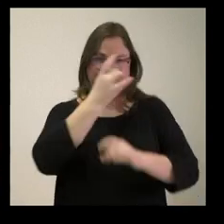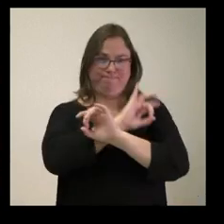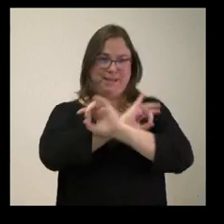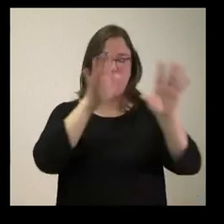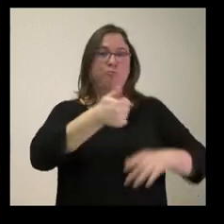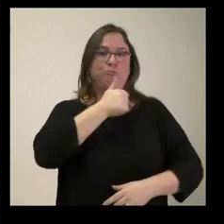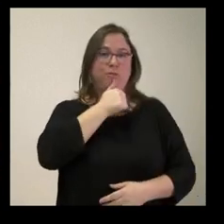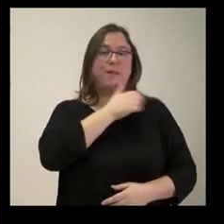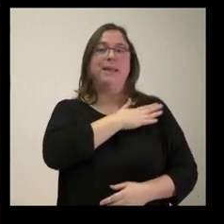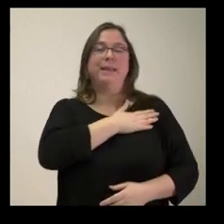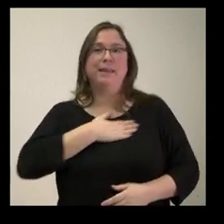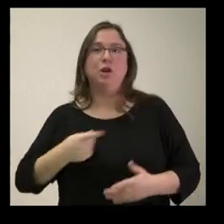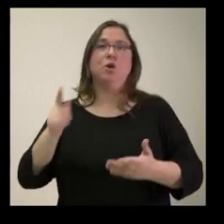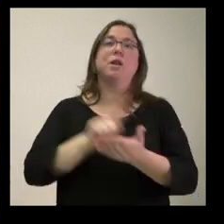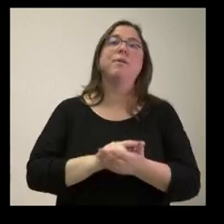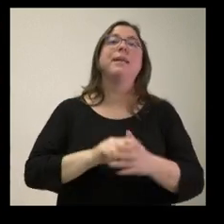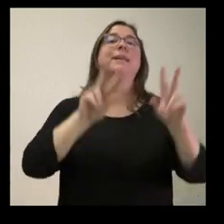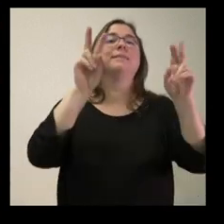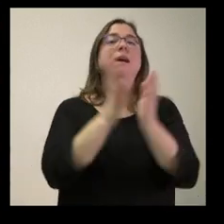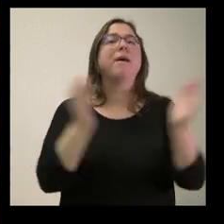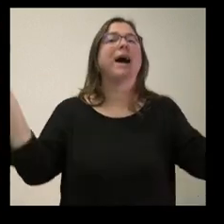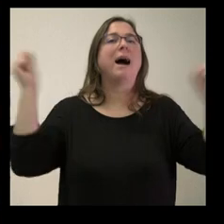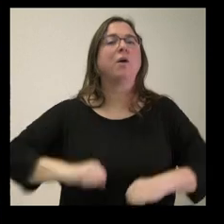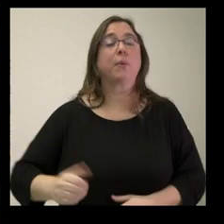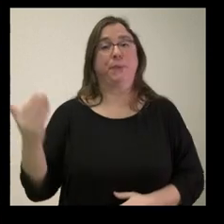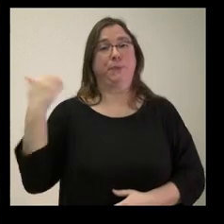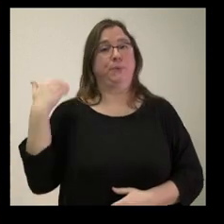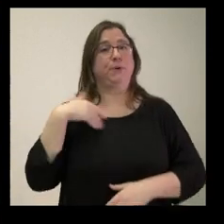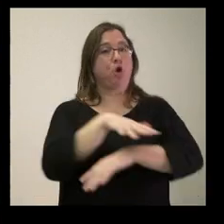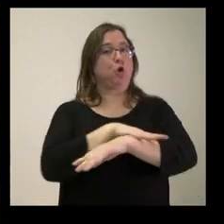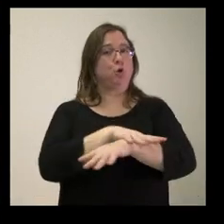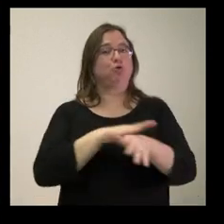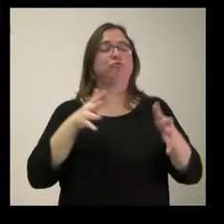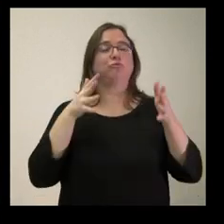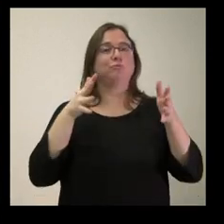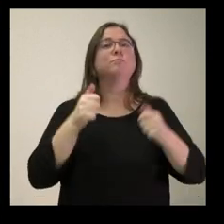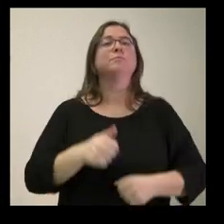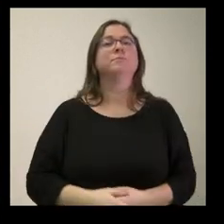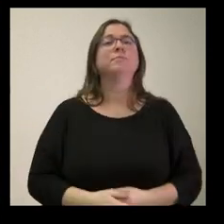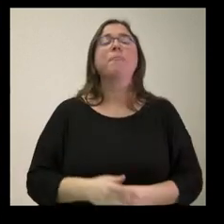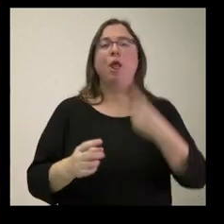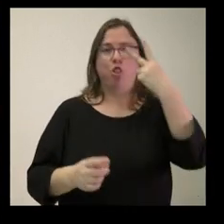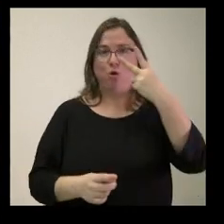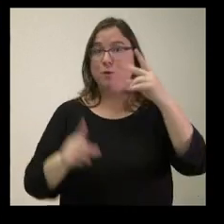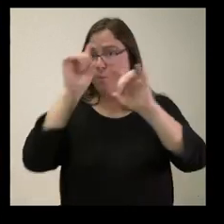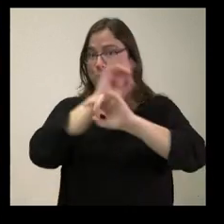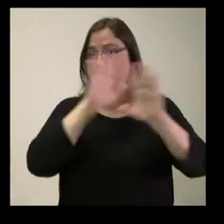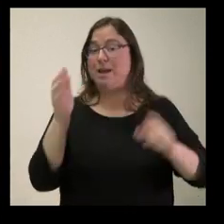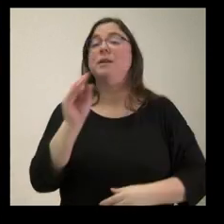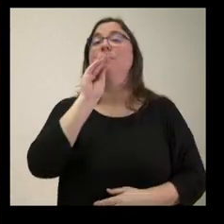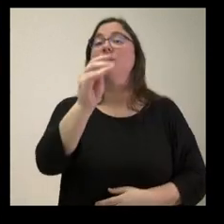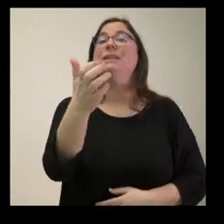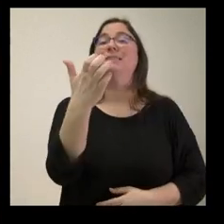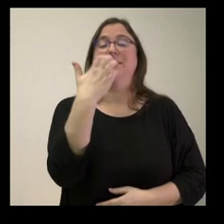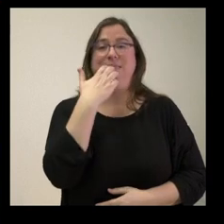creo, en el tema de lo acordado en el anterior Consejo de Gobierno, dos cuestiones muy directas y muy claras. Por un lado, si, al